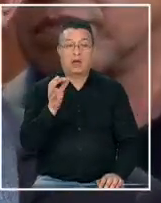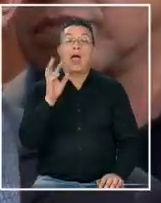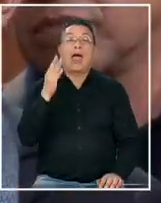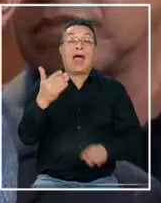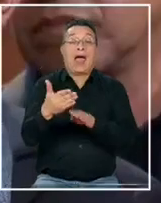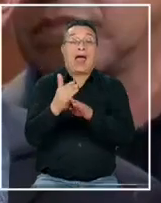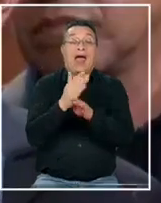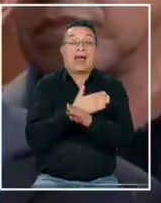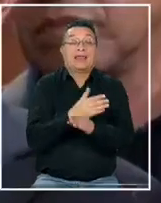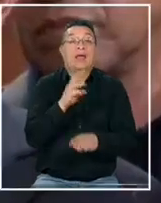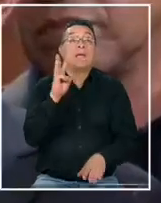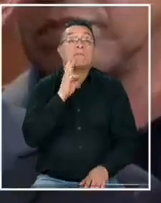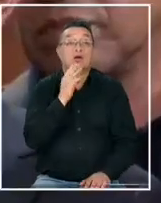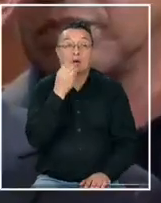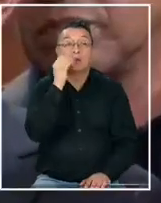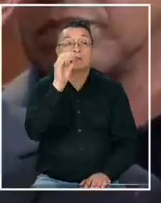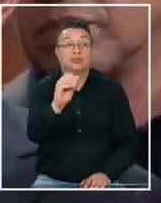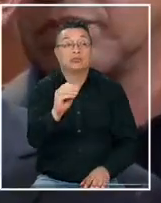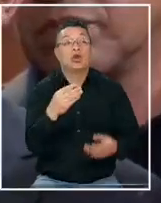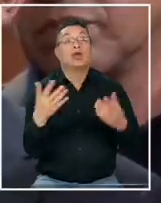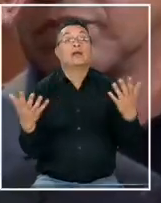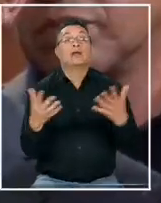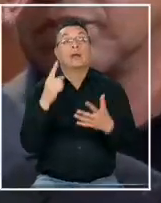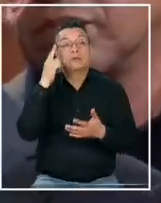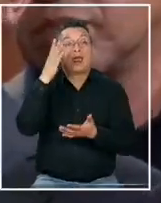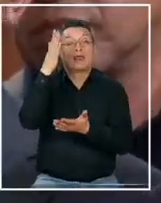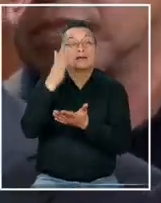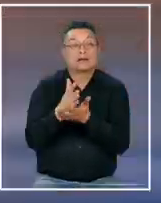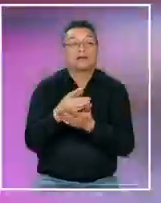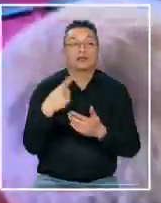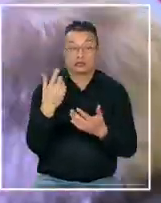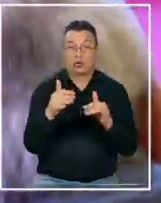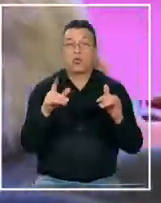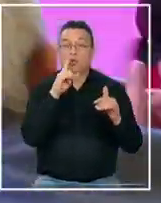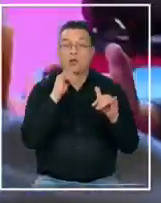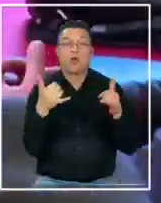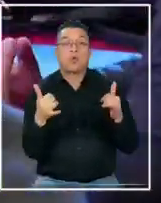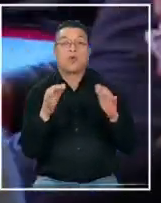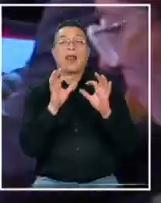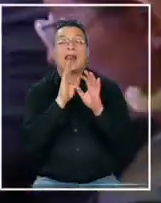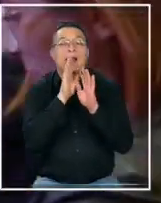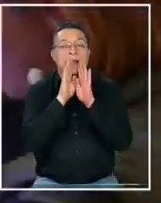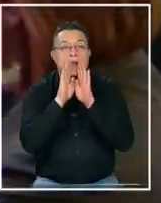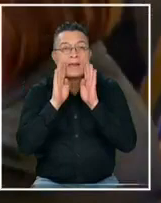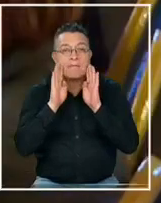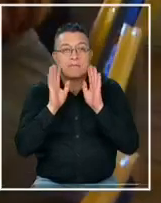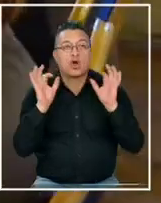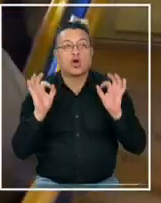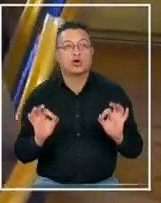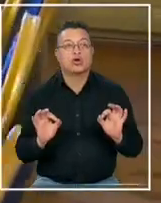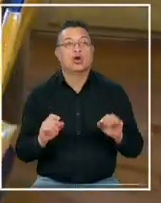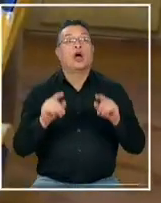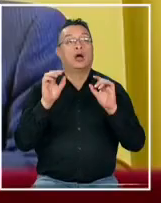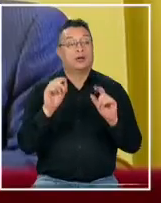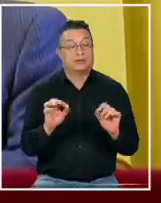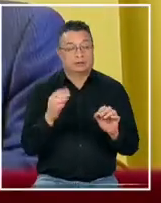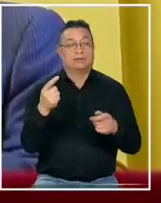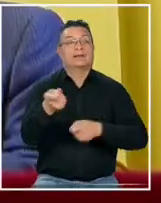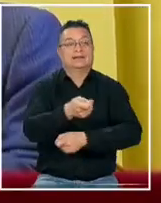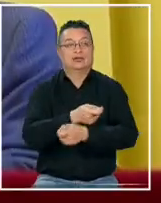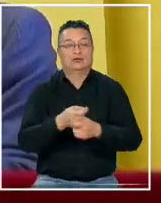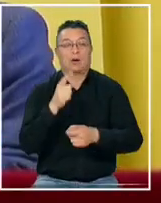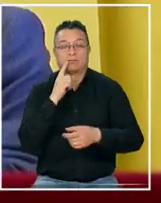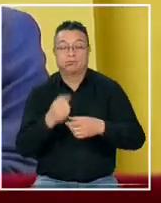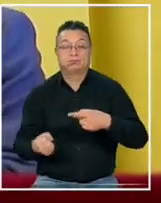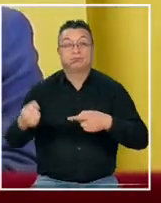del miércoles cuáles son nuestras definiciones porque forma parte del Fair Play. Así las primeras conversaciones ya comenzaron. Negociaciones por la